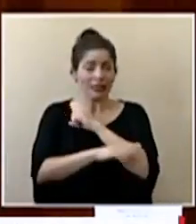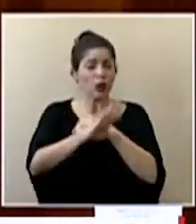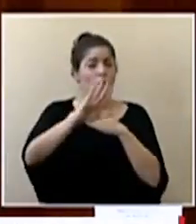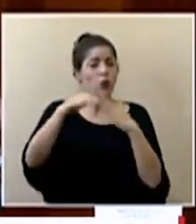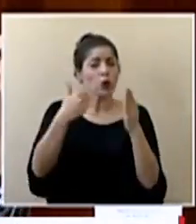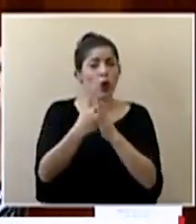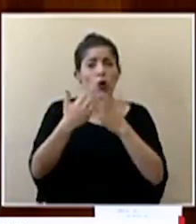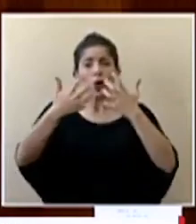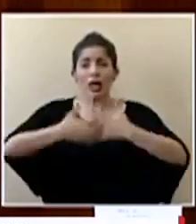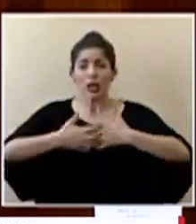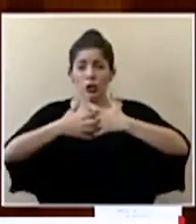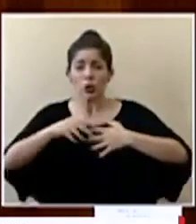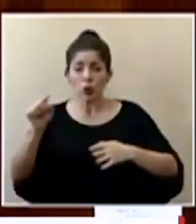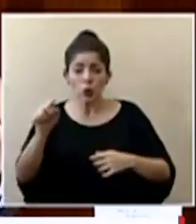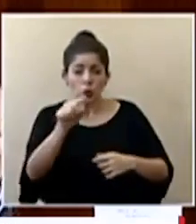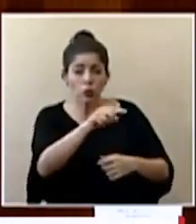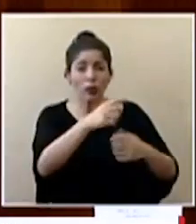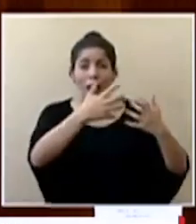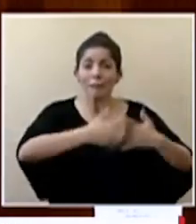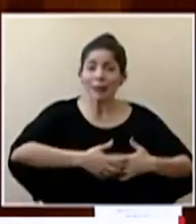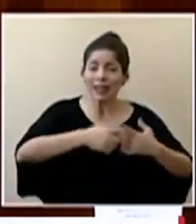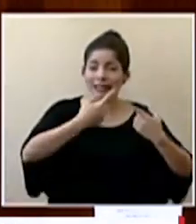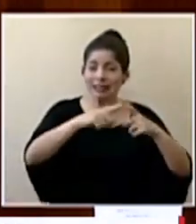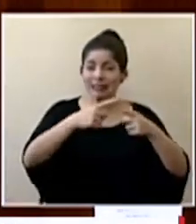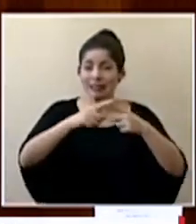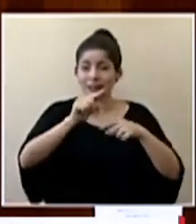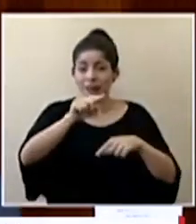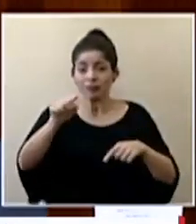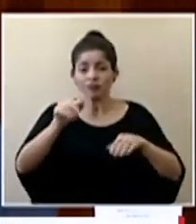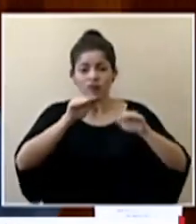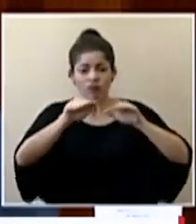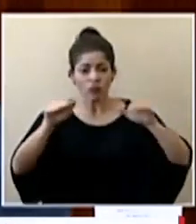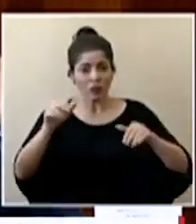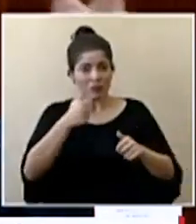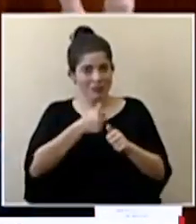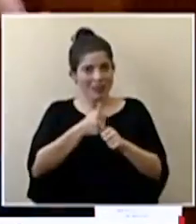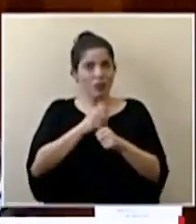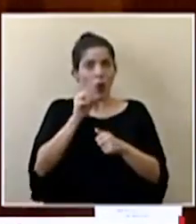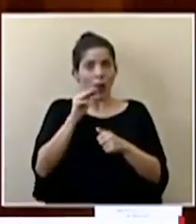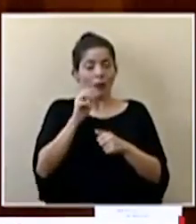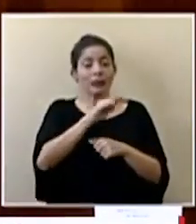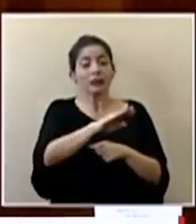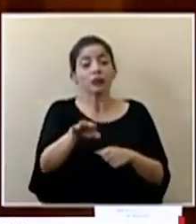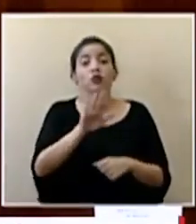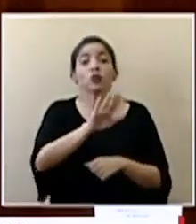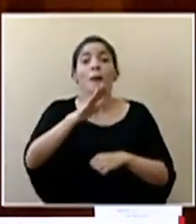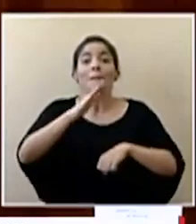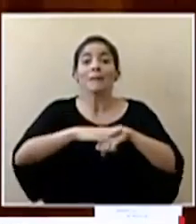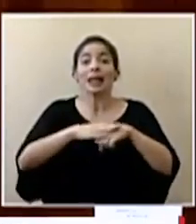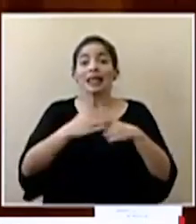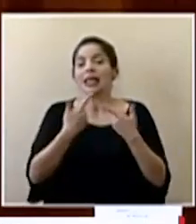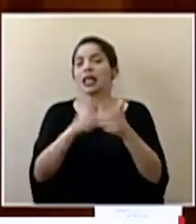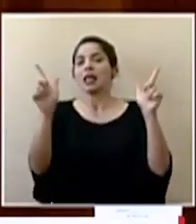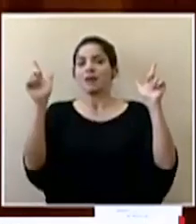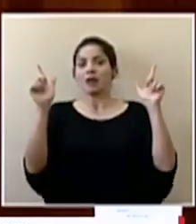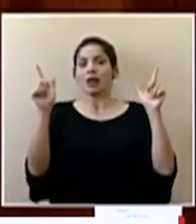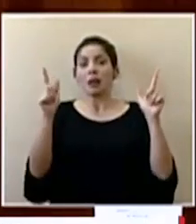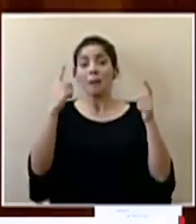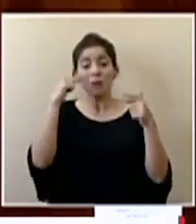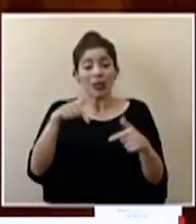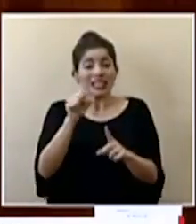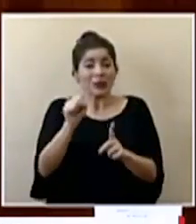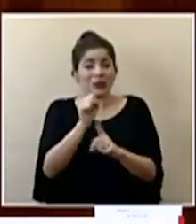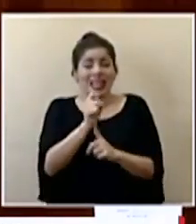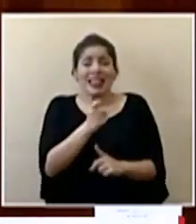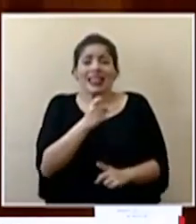todas las industrias todas las empresas a que liberen esa patente que permitan en esta situación tan